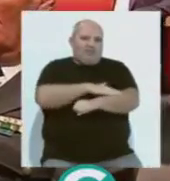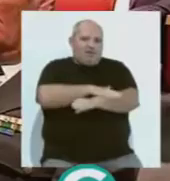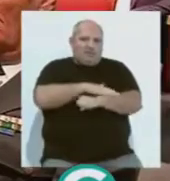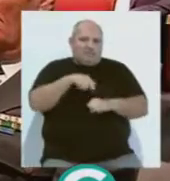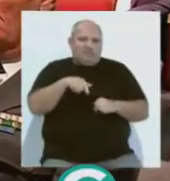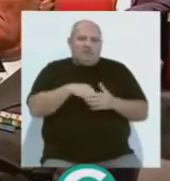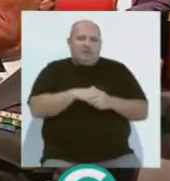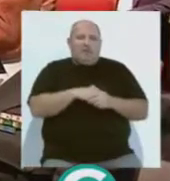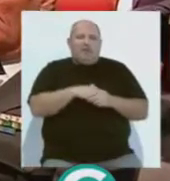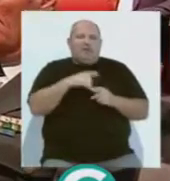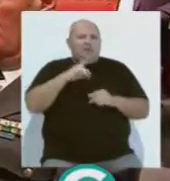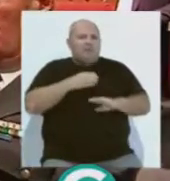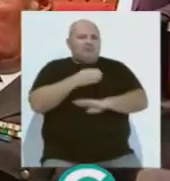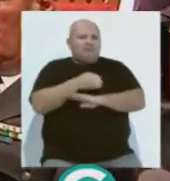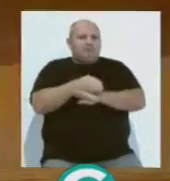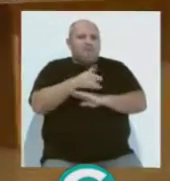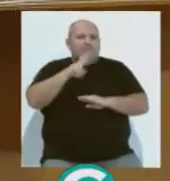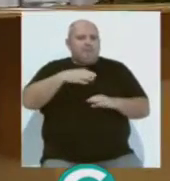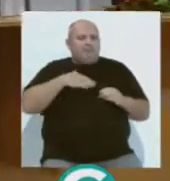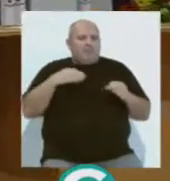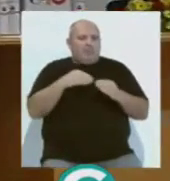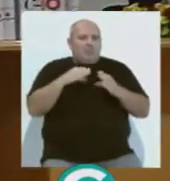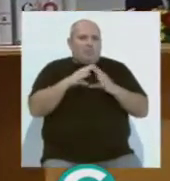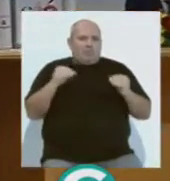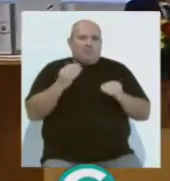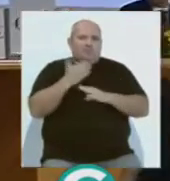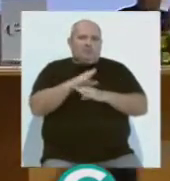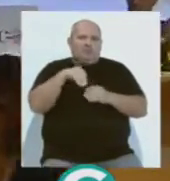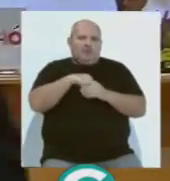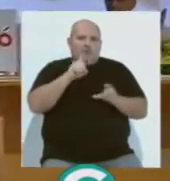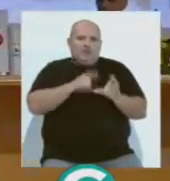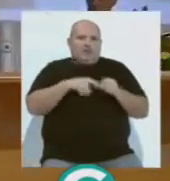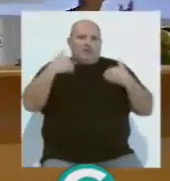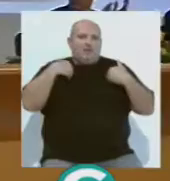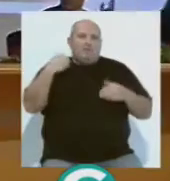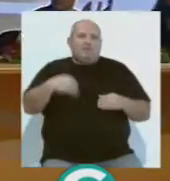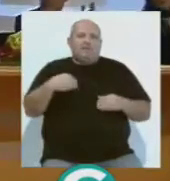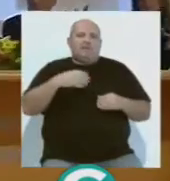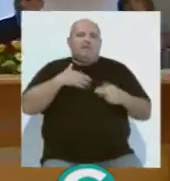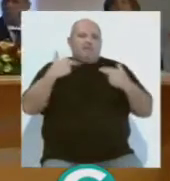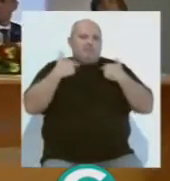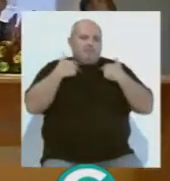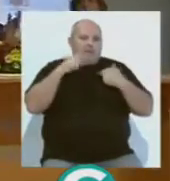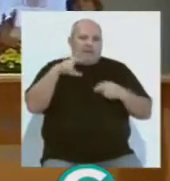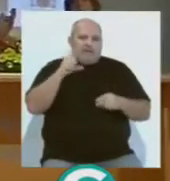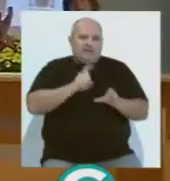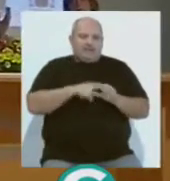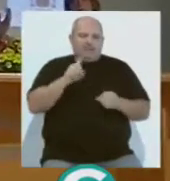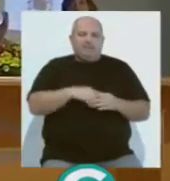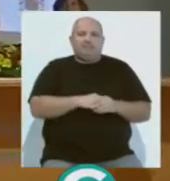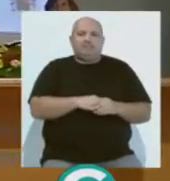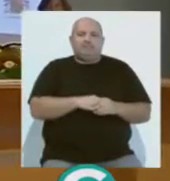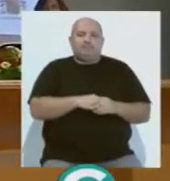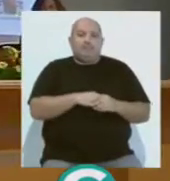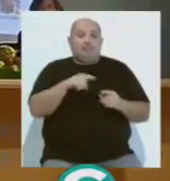Pacheco, y al que también asistieron el delegado de la Junta en Cádiz, Juan Luis Belizón, y la presidenta de la Diputación, Irene García, entre otros.